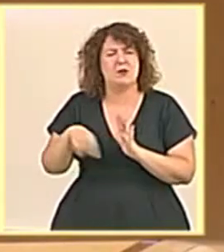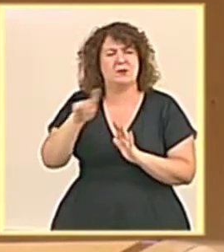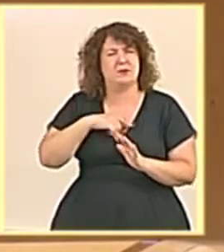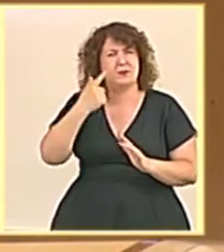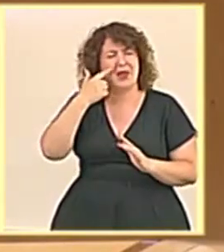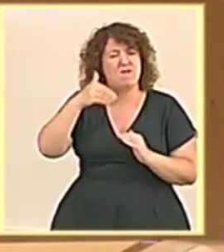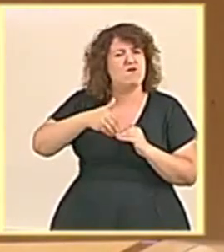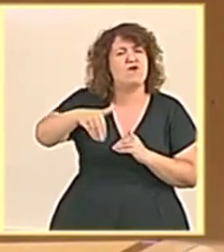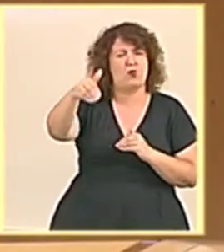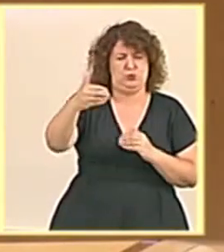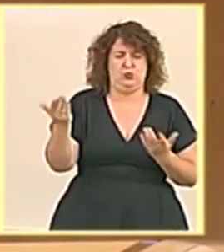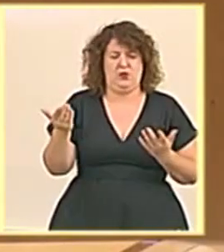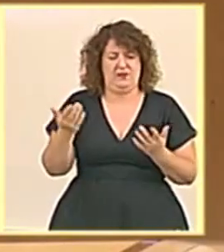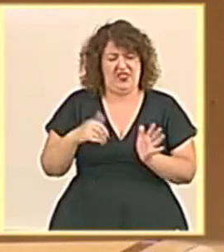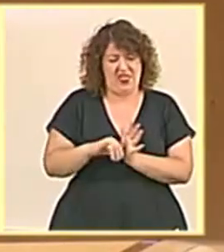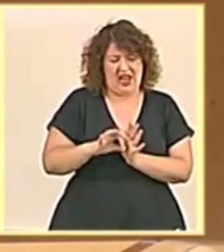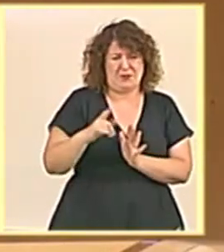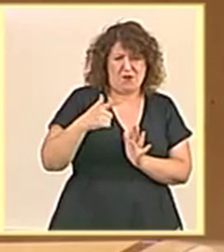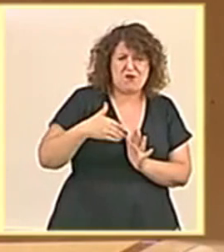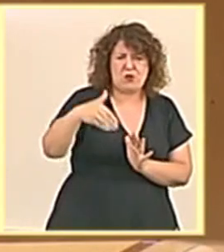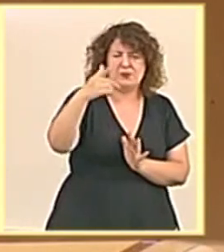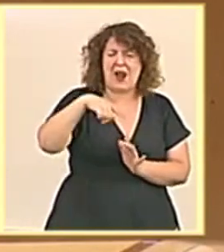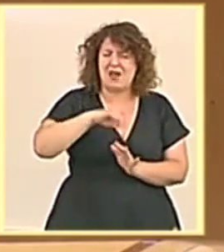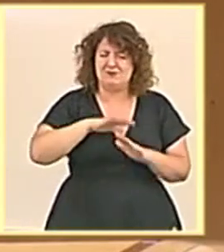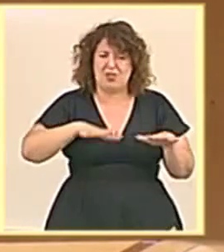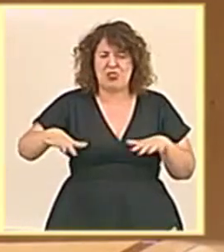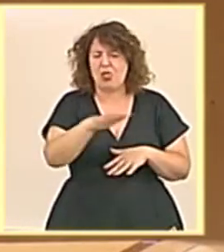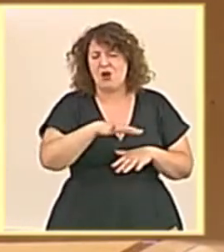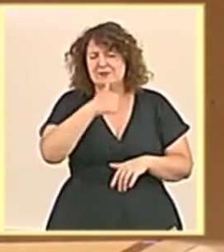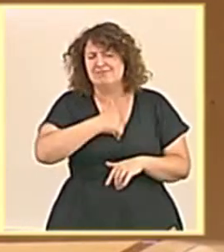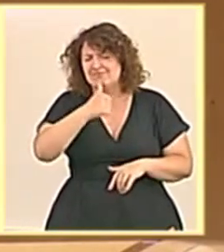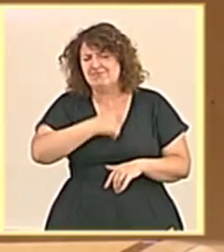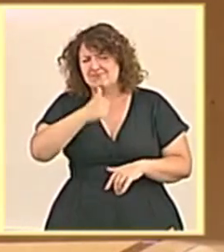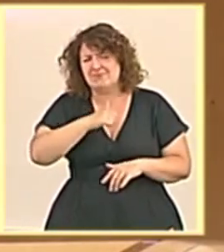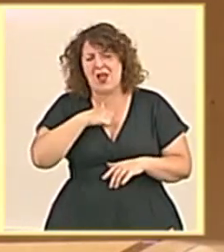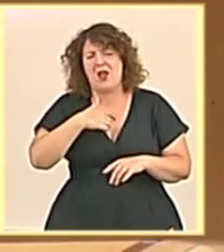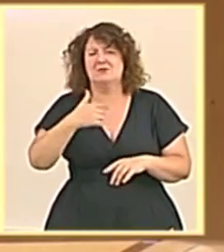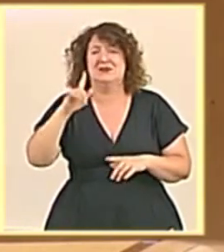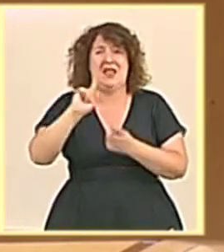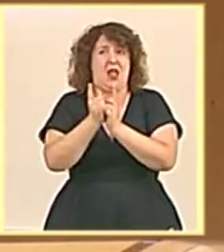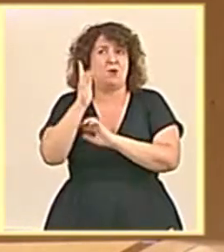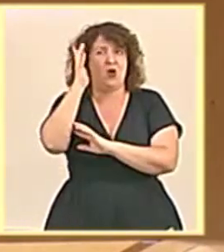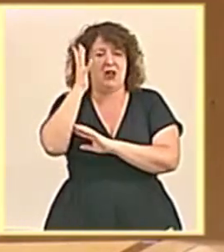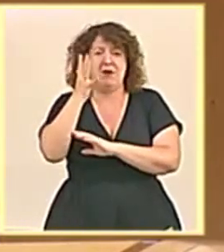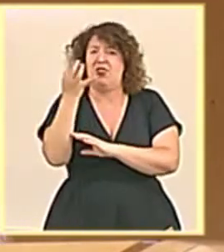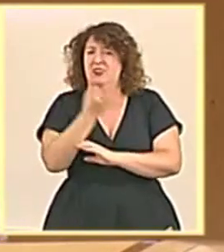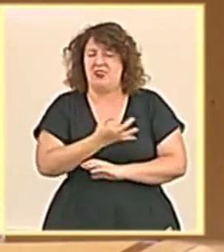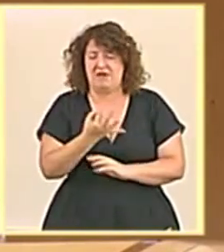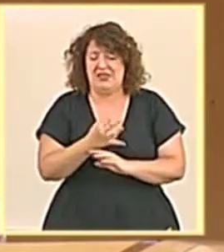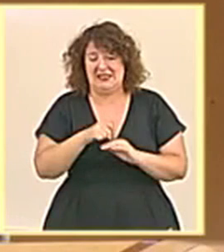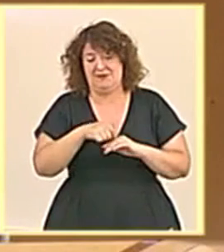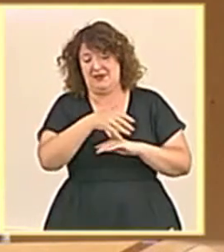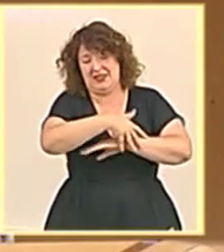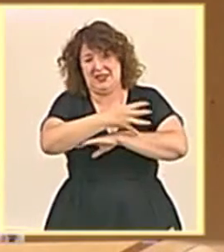mirada de medio y largo plazo, aumentando la resiliencia y la adaptación frente al cambio climático y haciendo que el